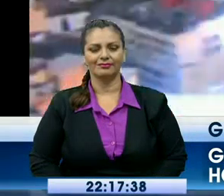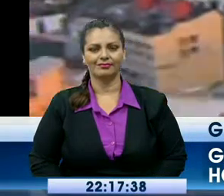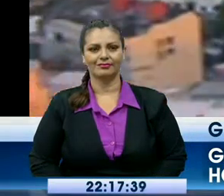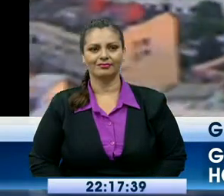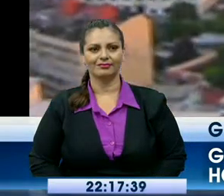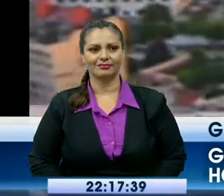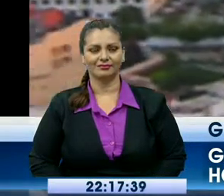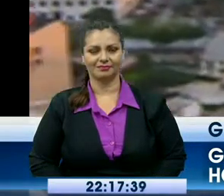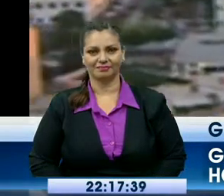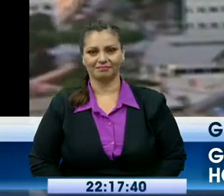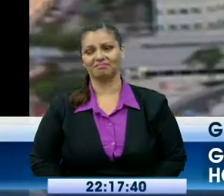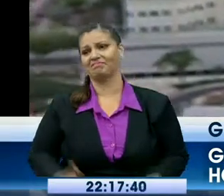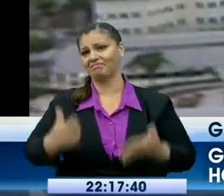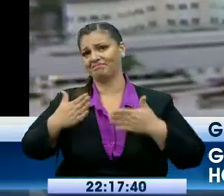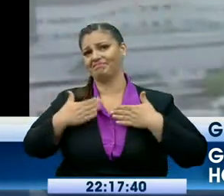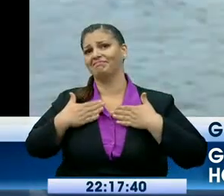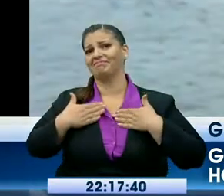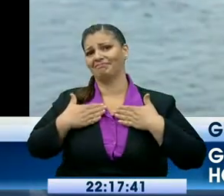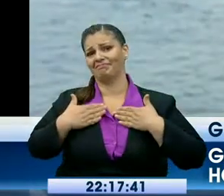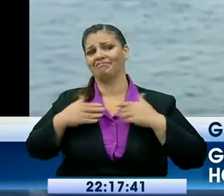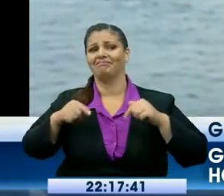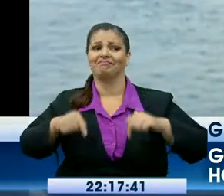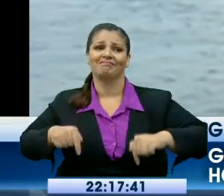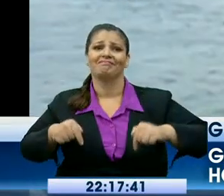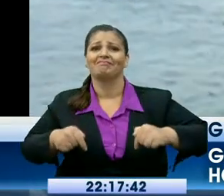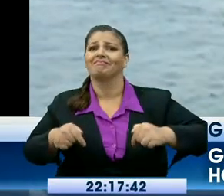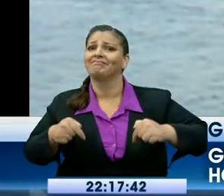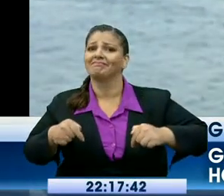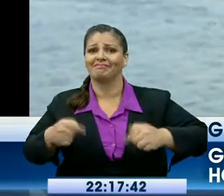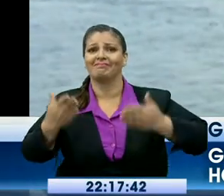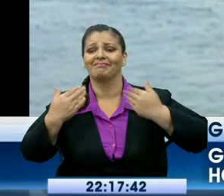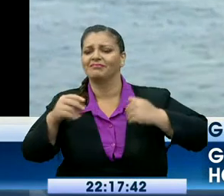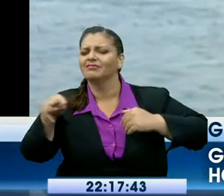Bueno, ahí está mi ciudad, besando el estero.